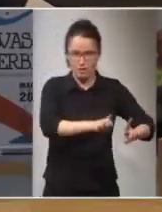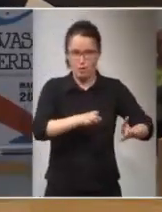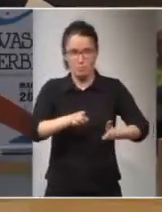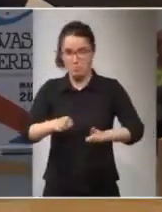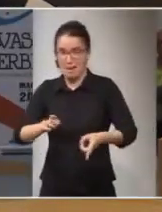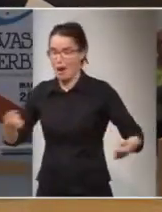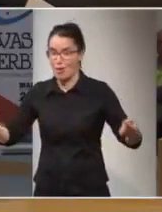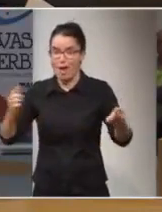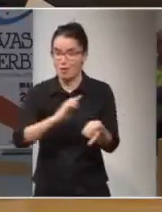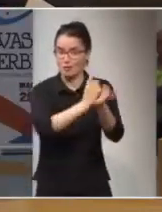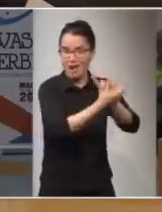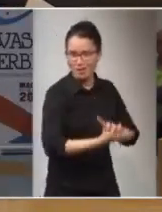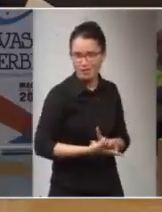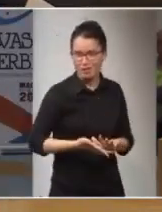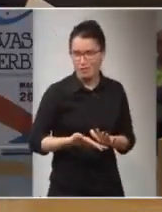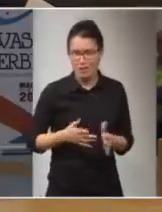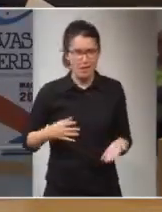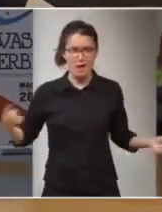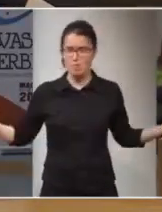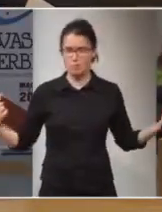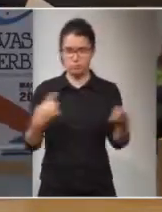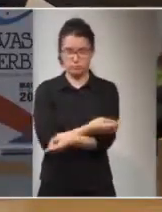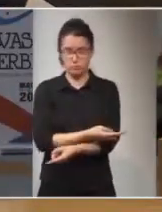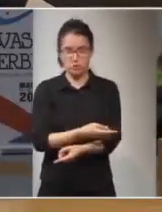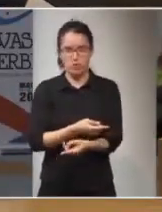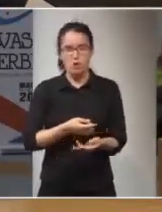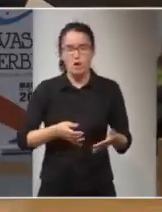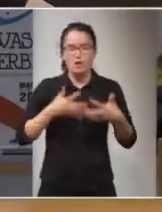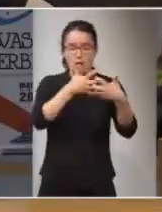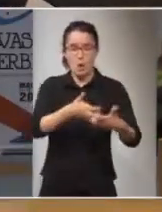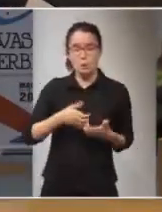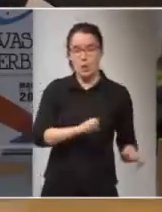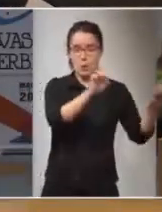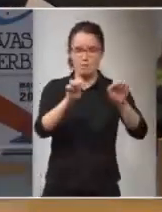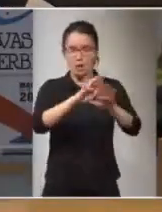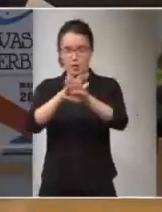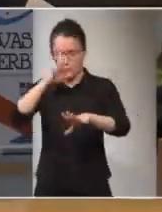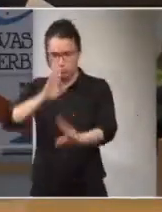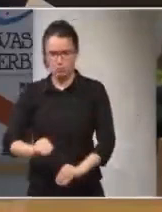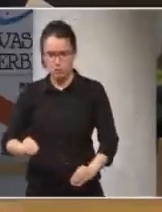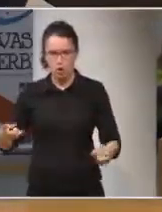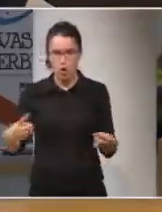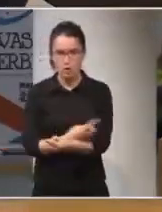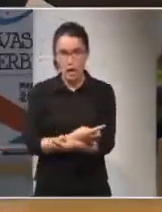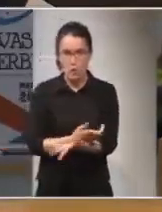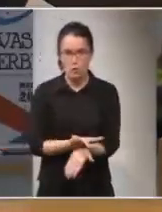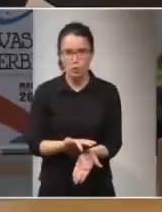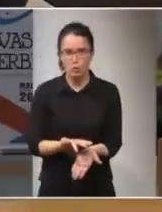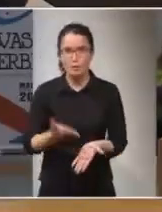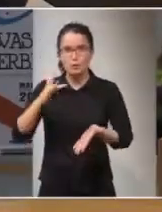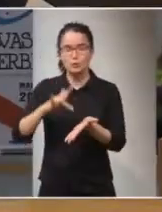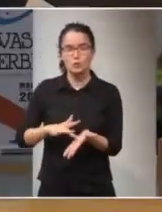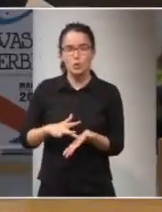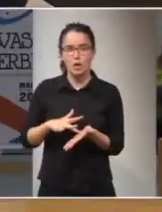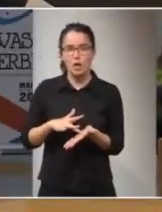contrario. Era la pura contradicción de lo que se había estado defendiendo. Cuando se torna